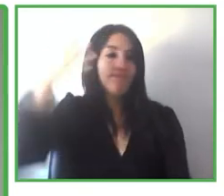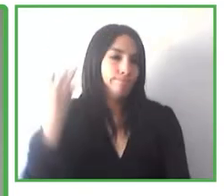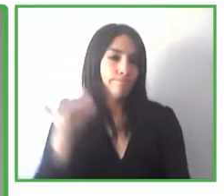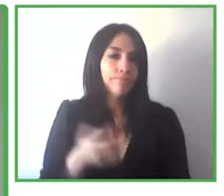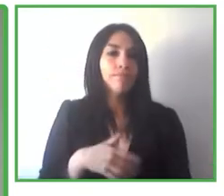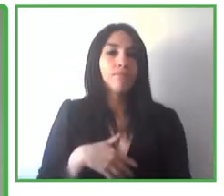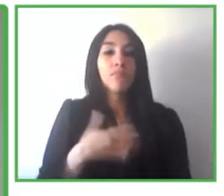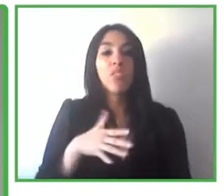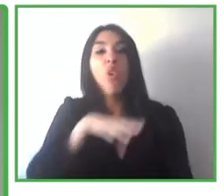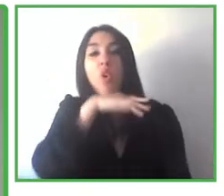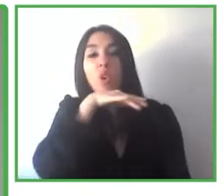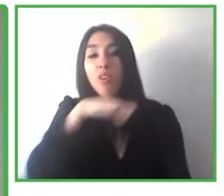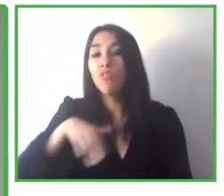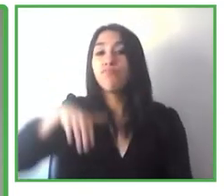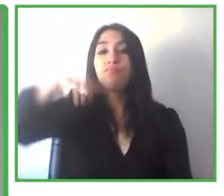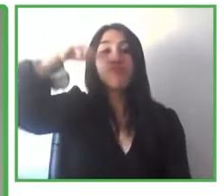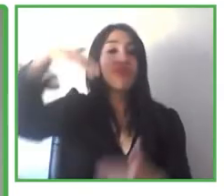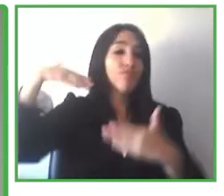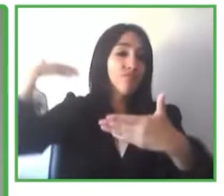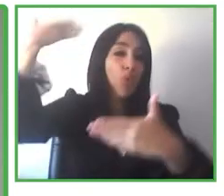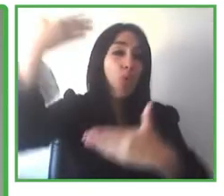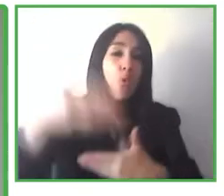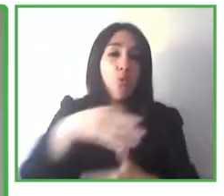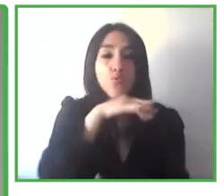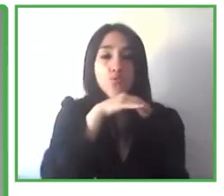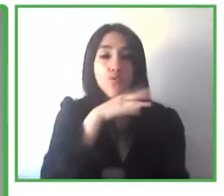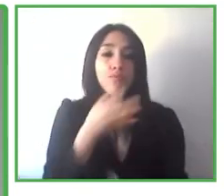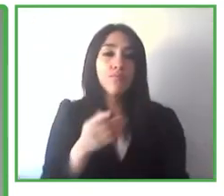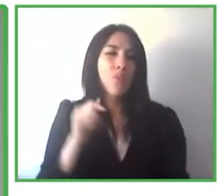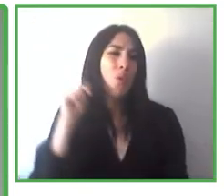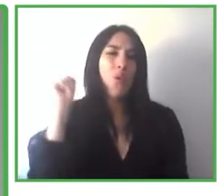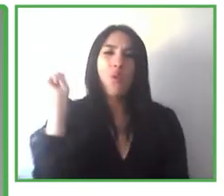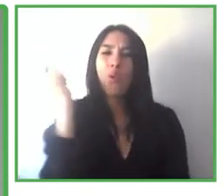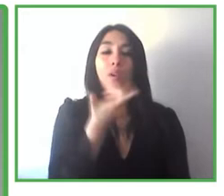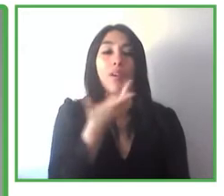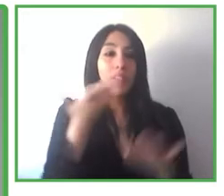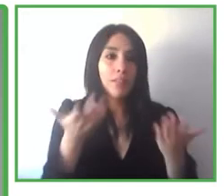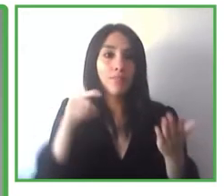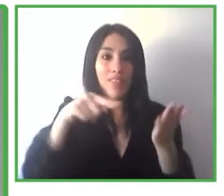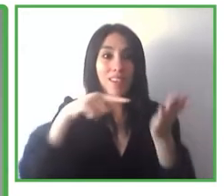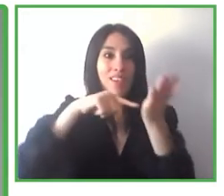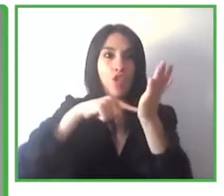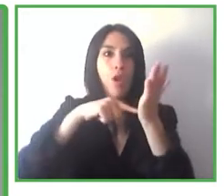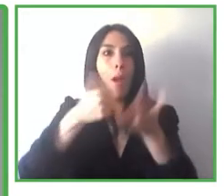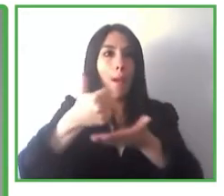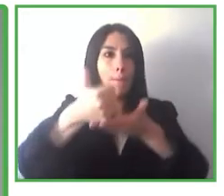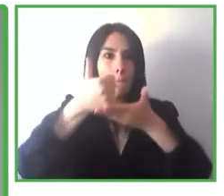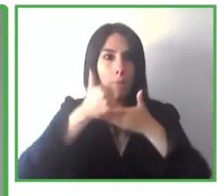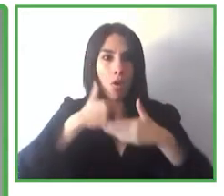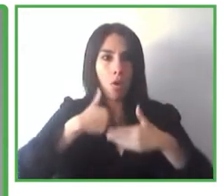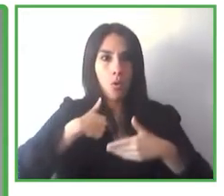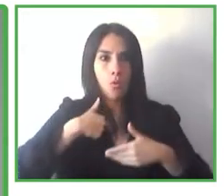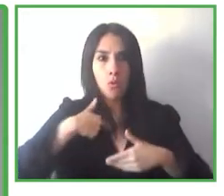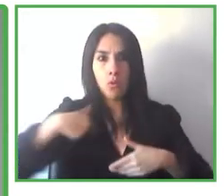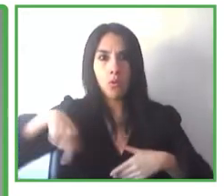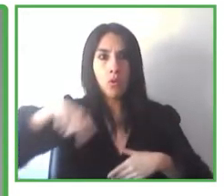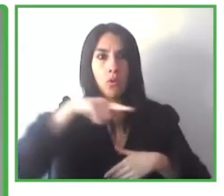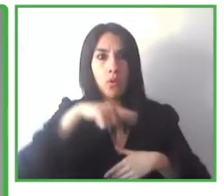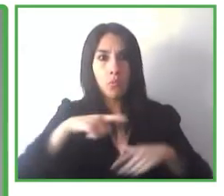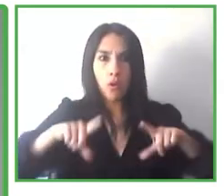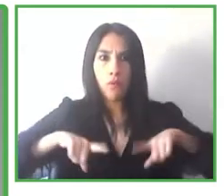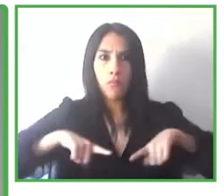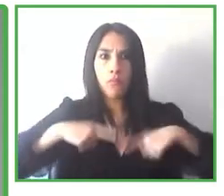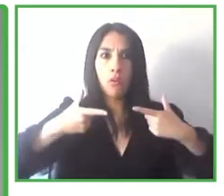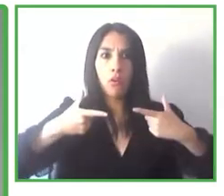todas estas tecnologías realmente ofrecen la promesa de mejorar nuestra calidad de vida en el futuro, en todos los distintos